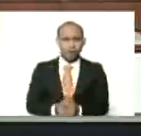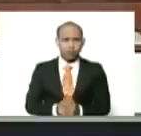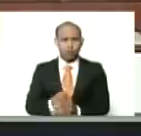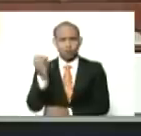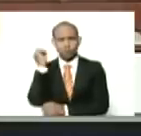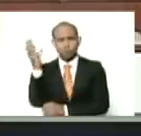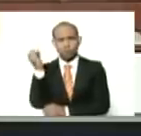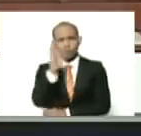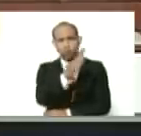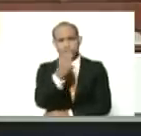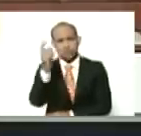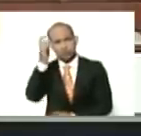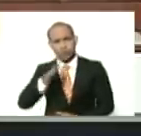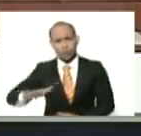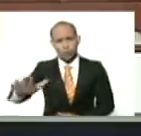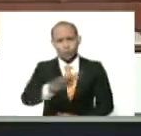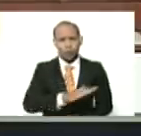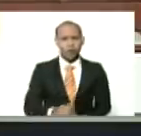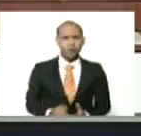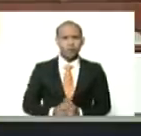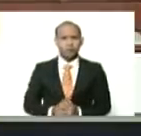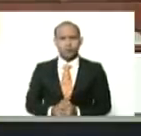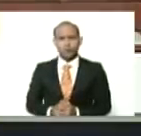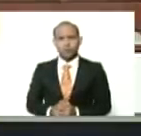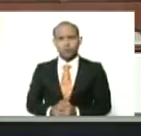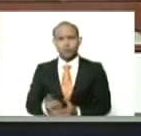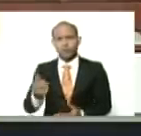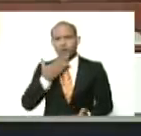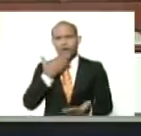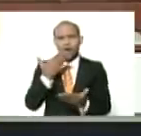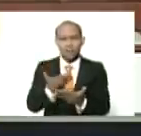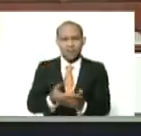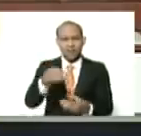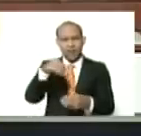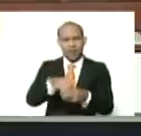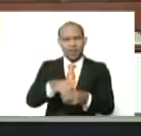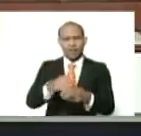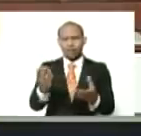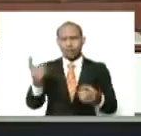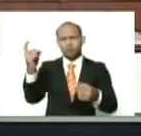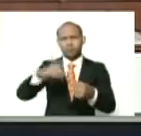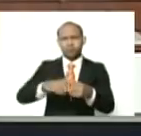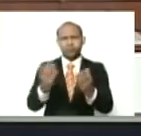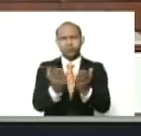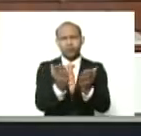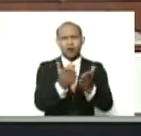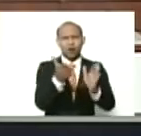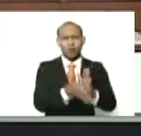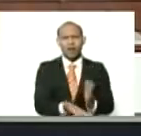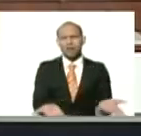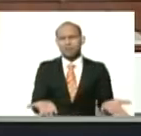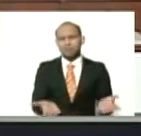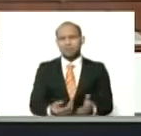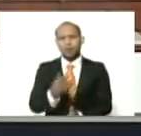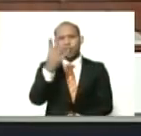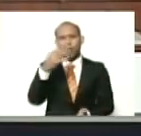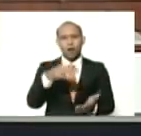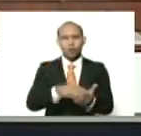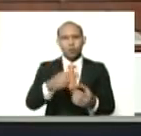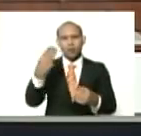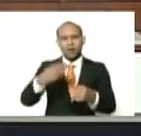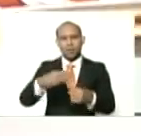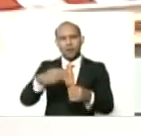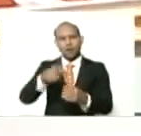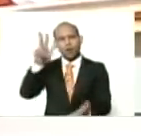congreso bicentenario, los pueblos, me están solicitando, para la escuela, Argelia Laya, cuatro mil, Petros,